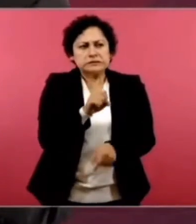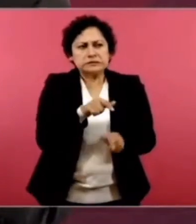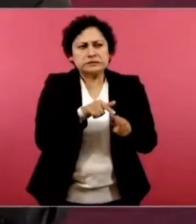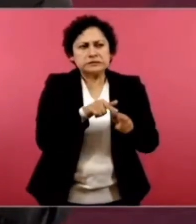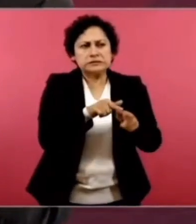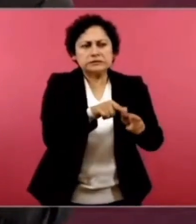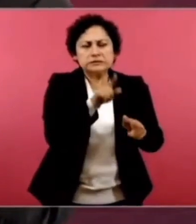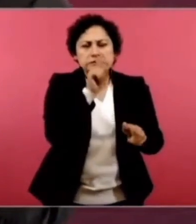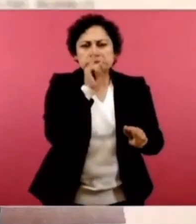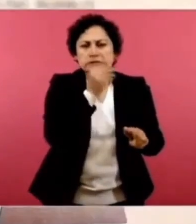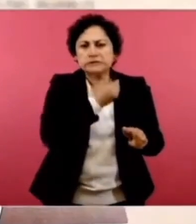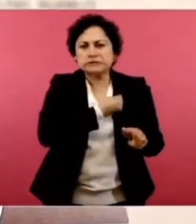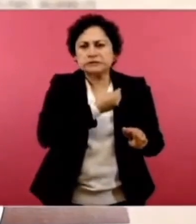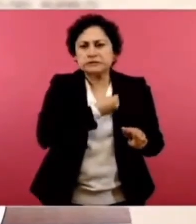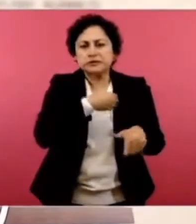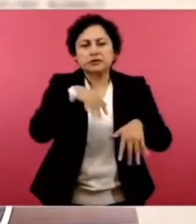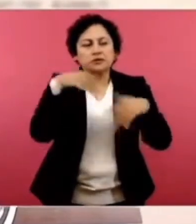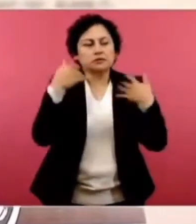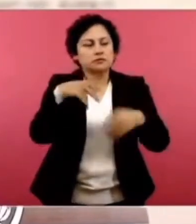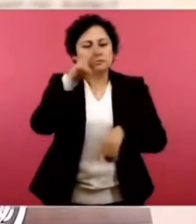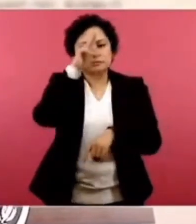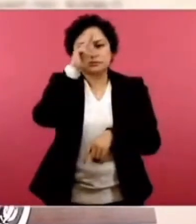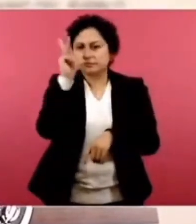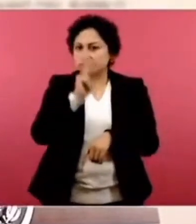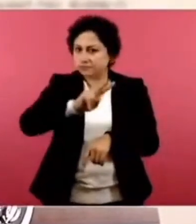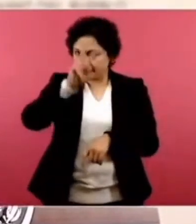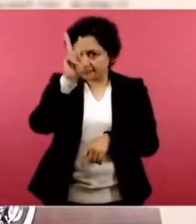Bueno, se pagaron los 100 mil.